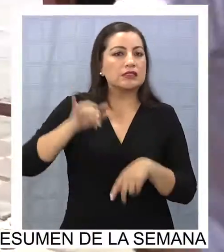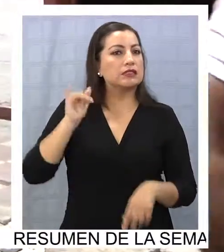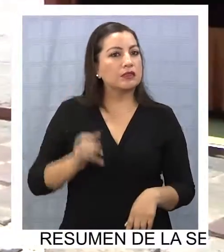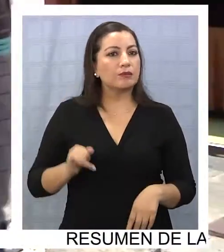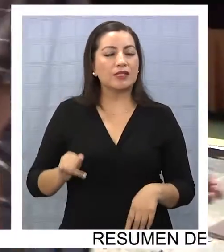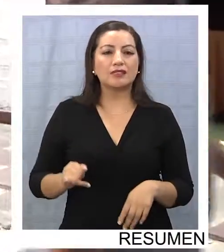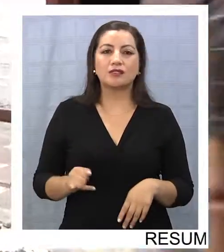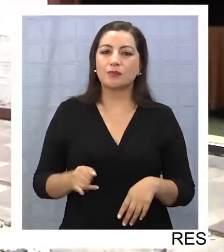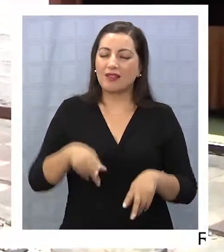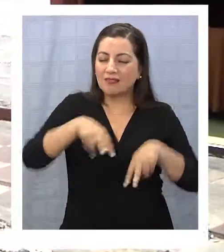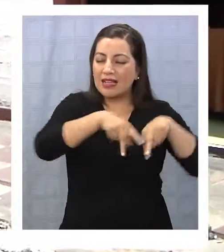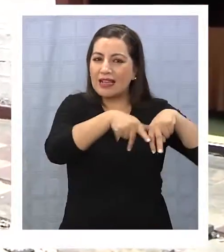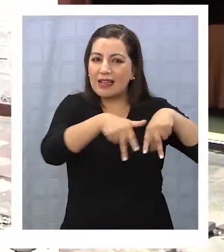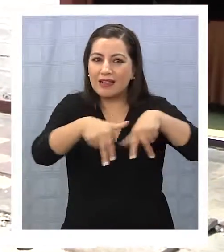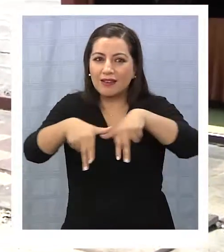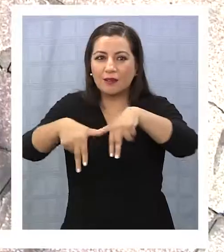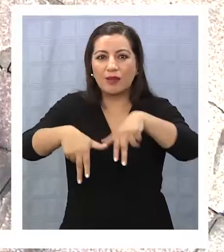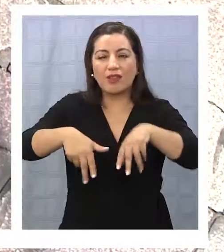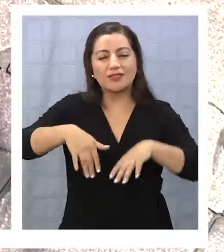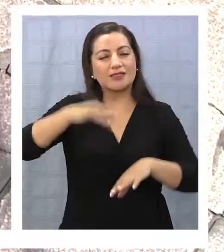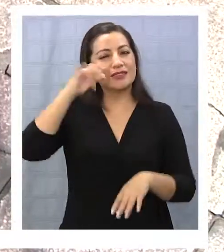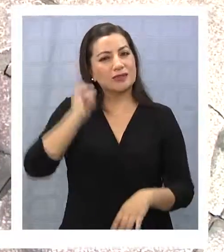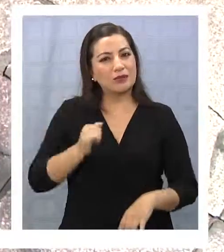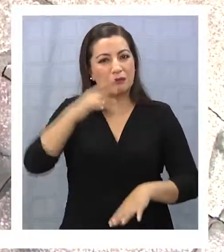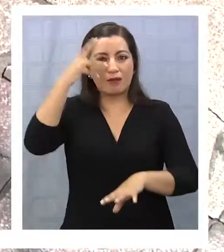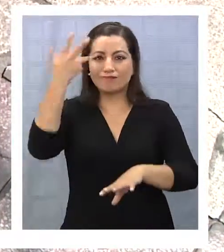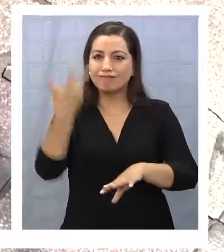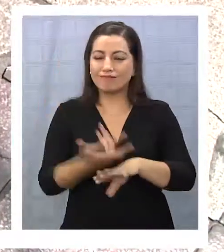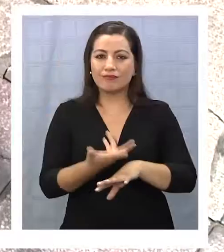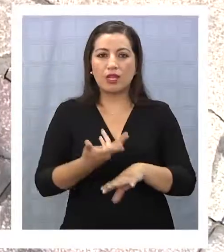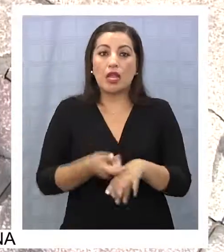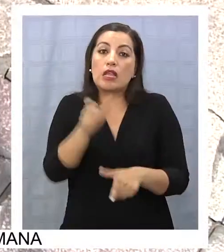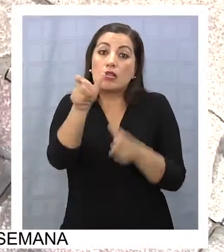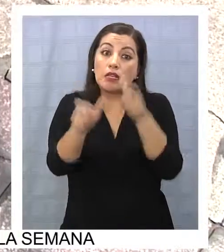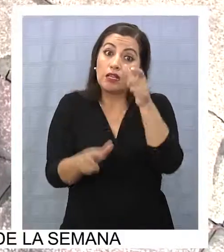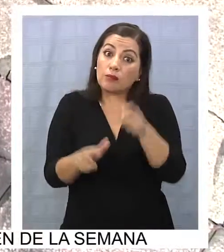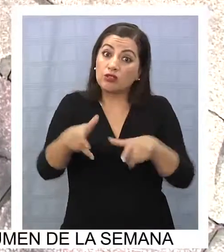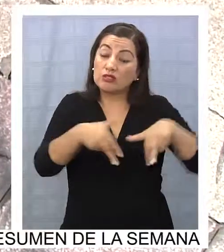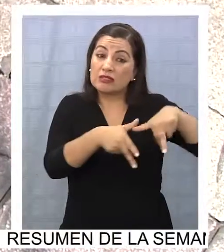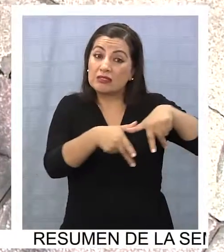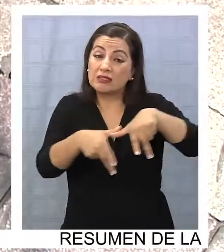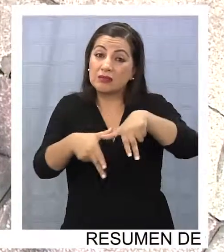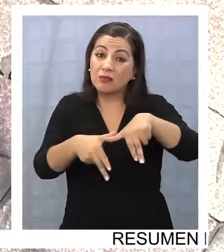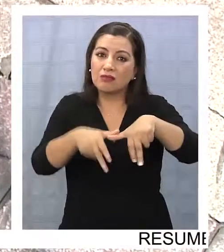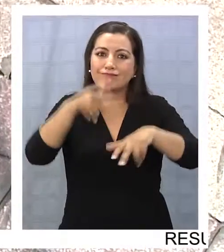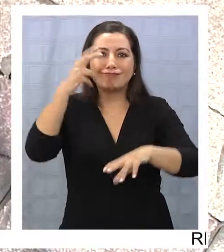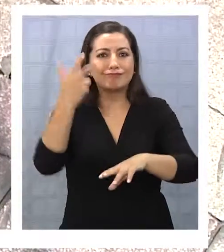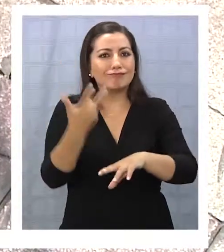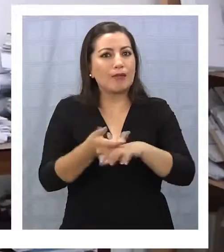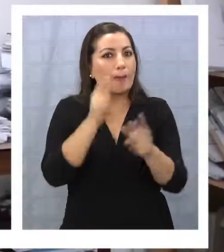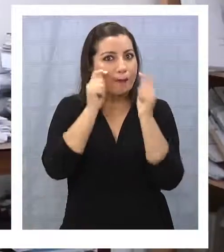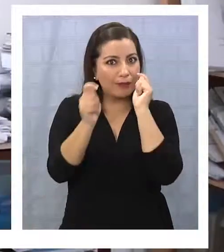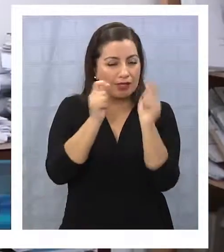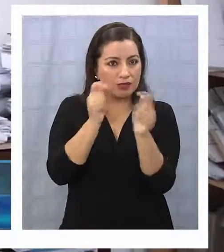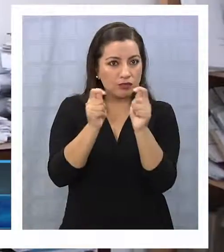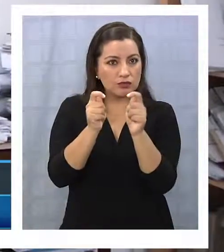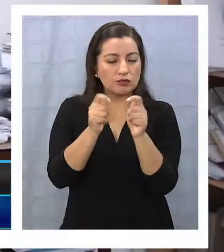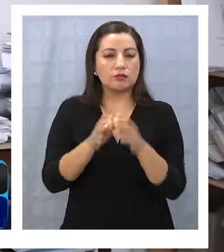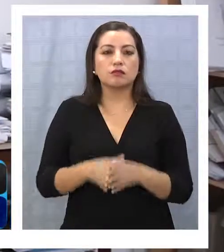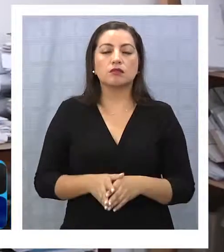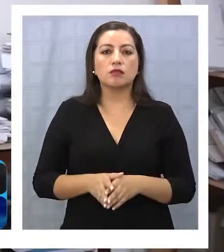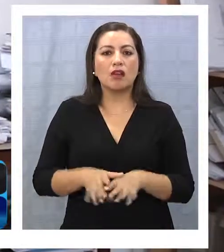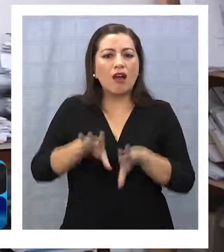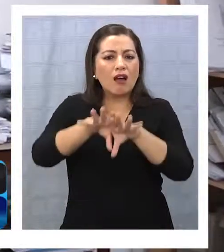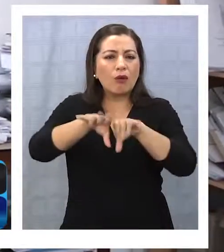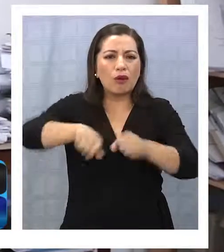transite por la acera que en varios sectores está en malas condiciones, poniendo en riesgo a los peatones que transitan por el lugar. Los contratos de piedra ya